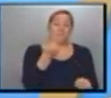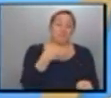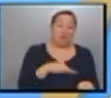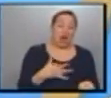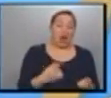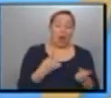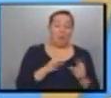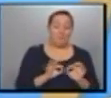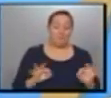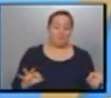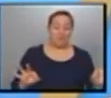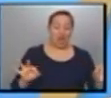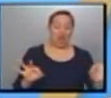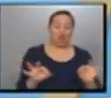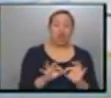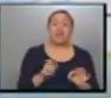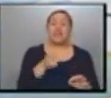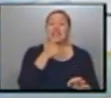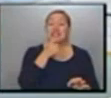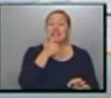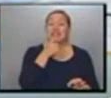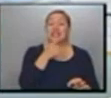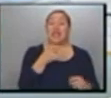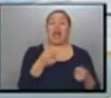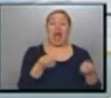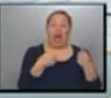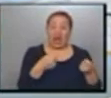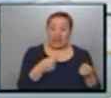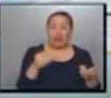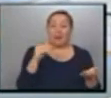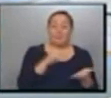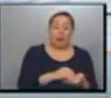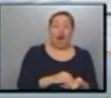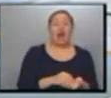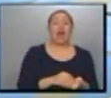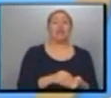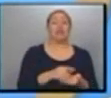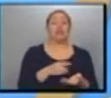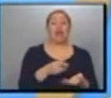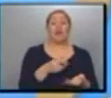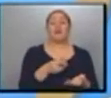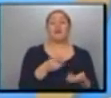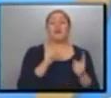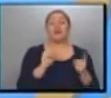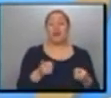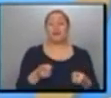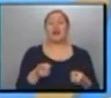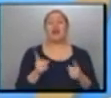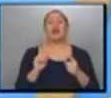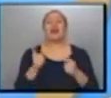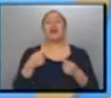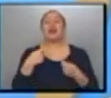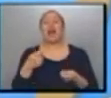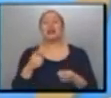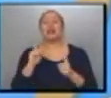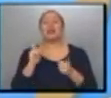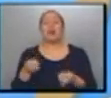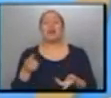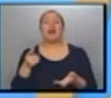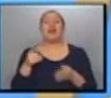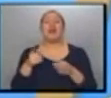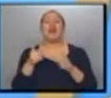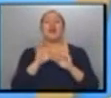cúbico de gas y si consumiste más, también te cobran más caro el cargo fijo. Pero ninguno de los